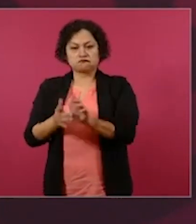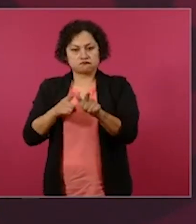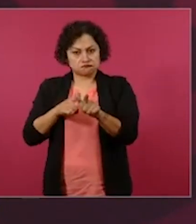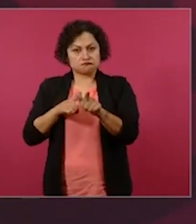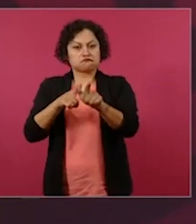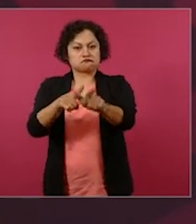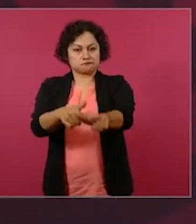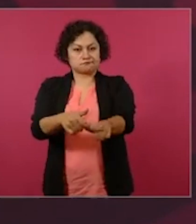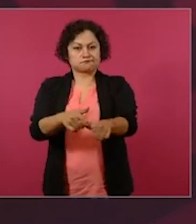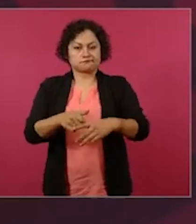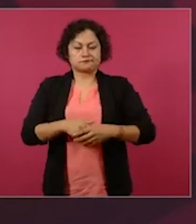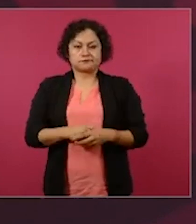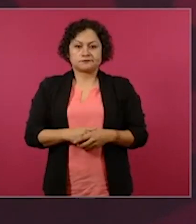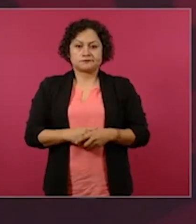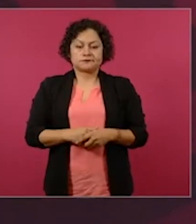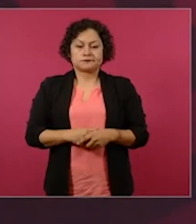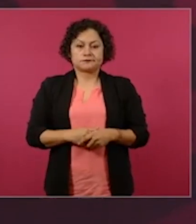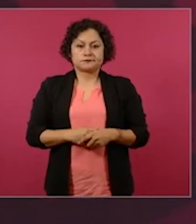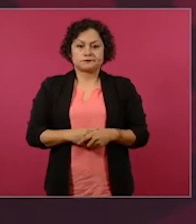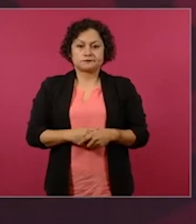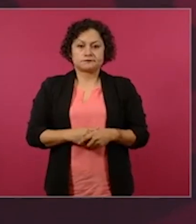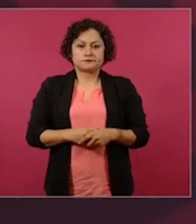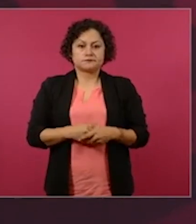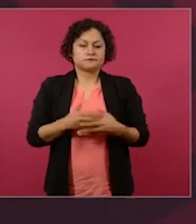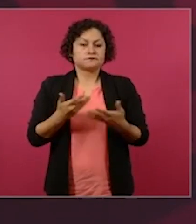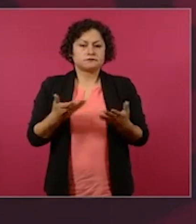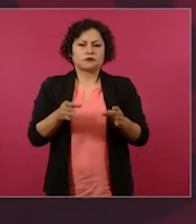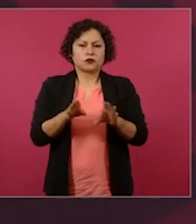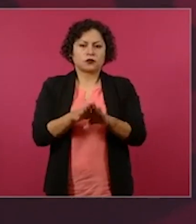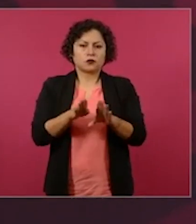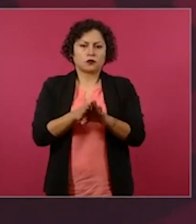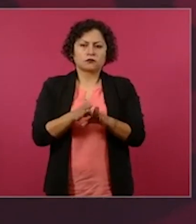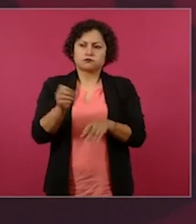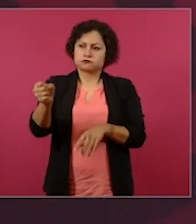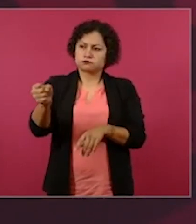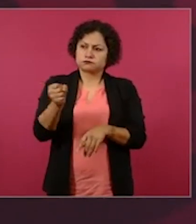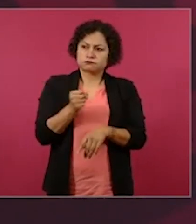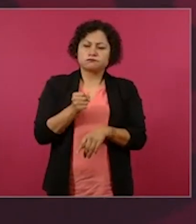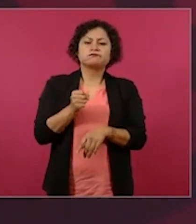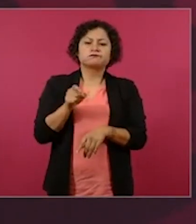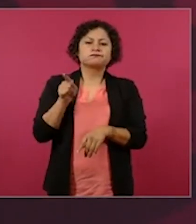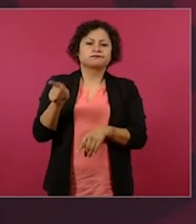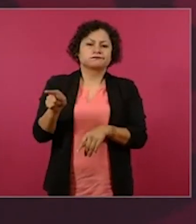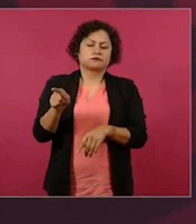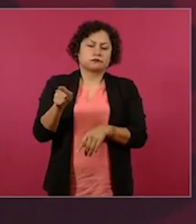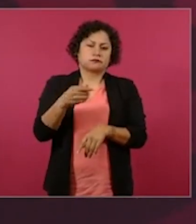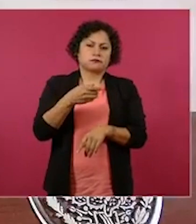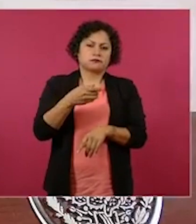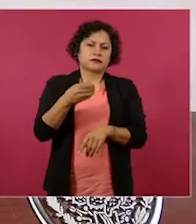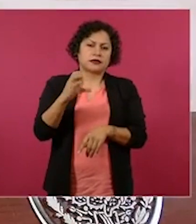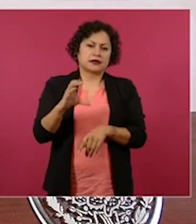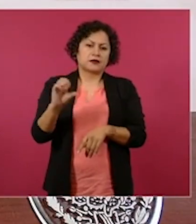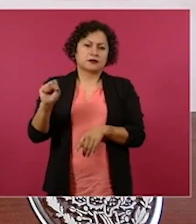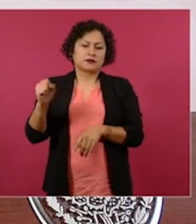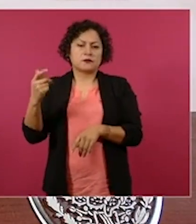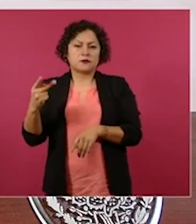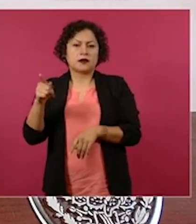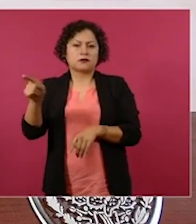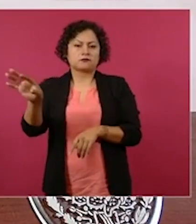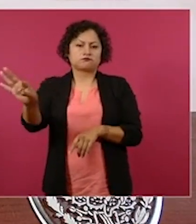Votó por Claudia Chainbaum para presidenta, ya saben